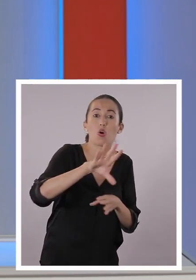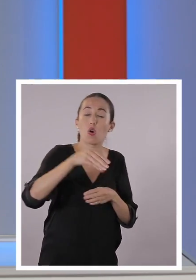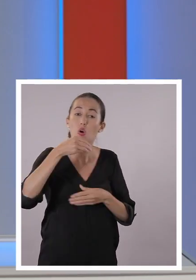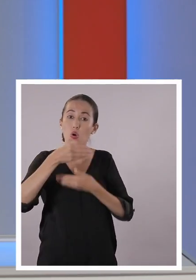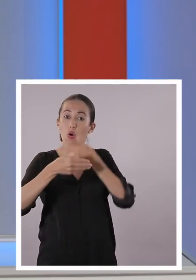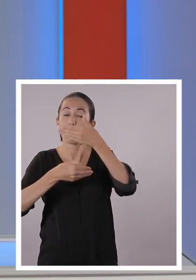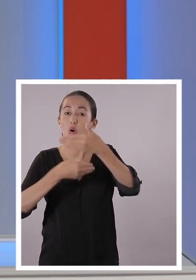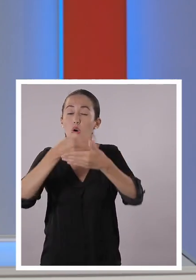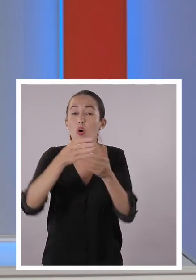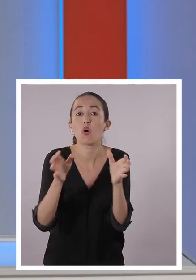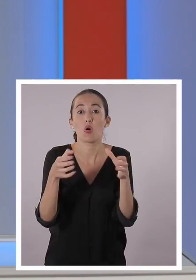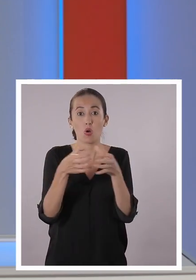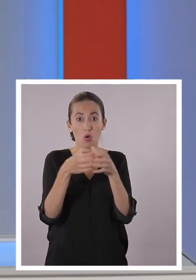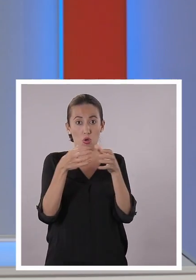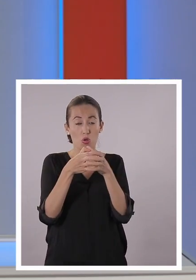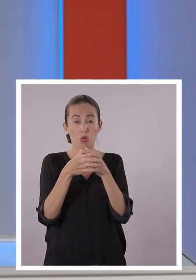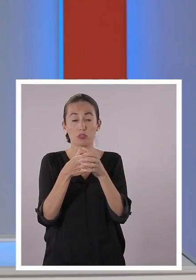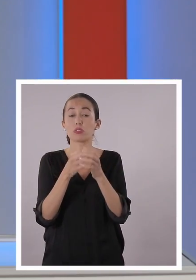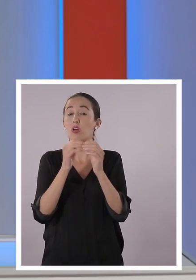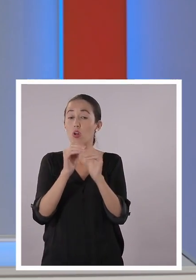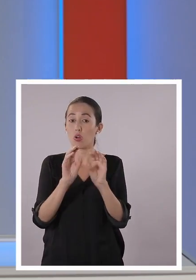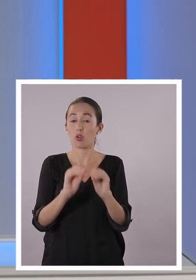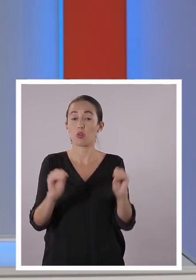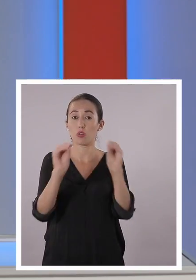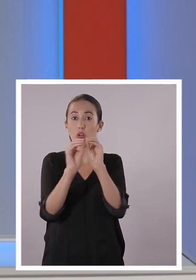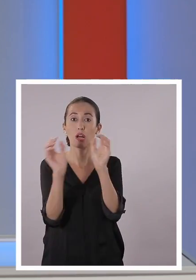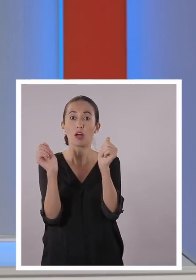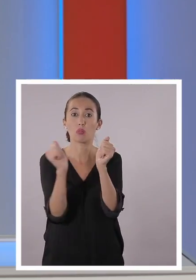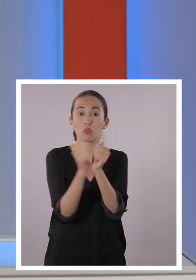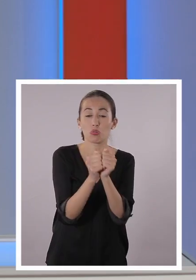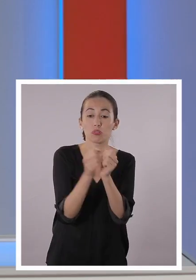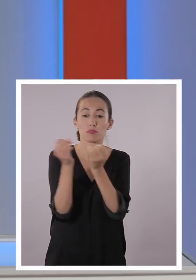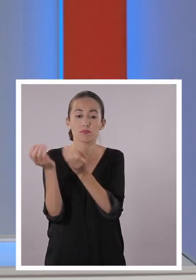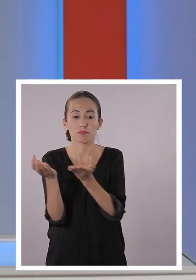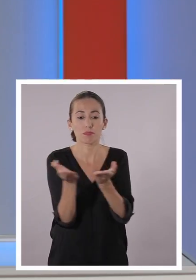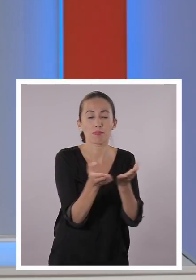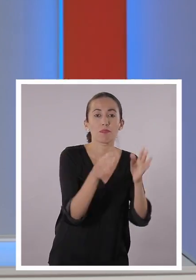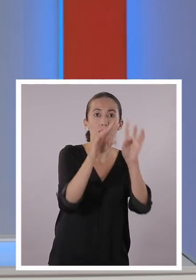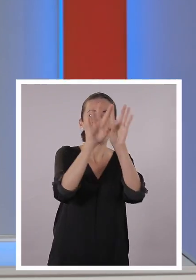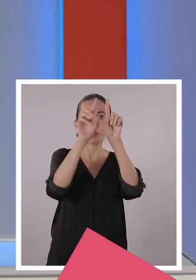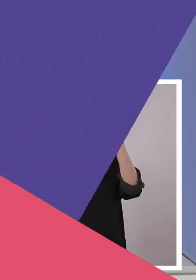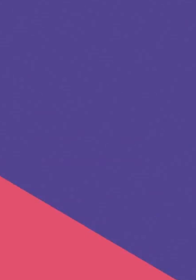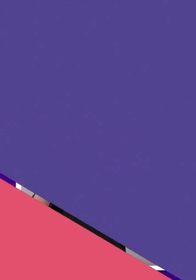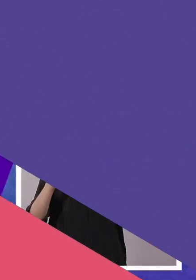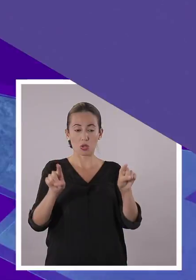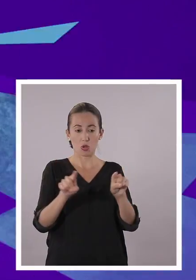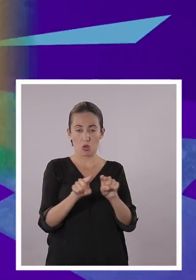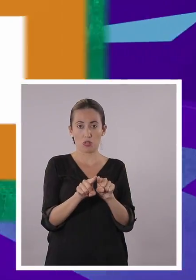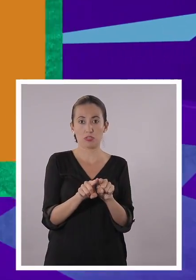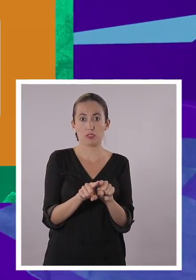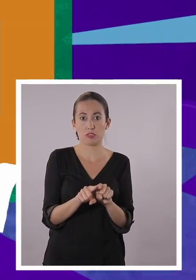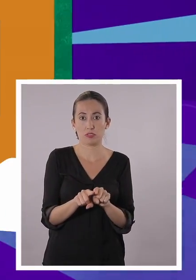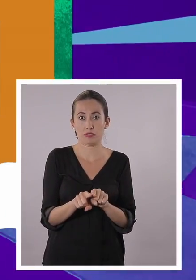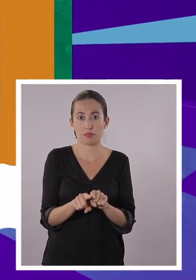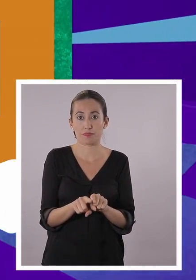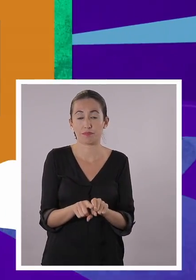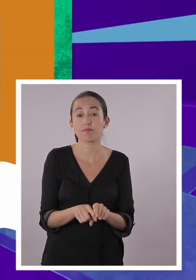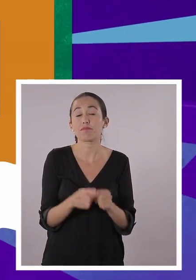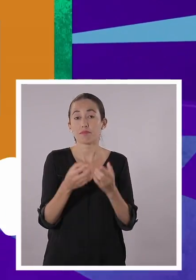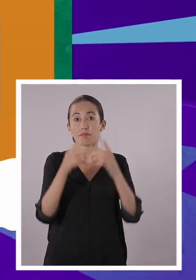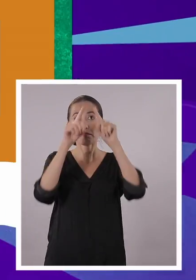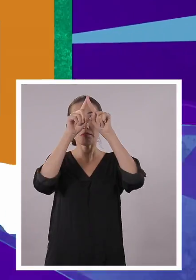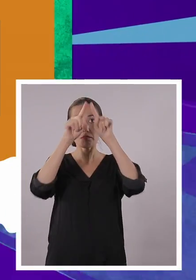Y cuando yo tengo ya un conjunto de líneas o de curvas que están unidas y cerradas, se forman figuras planas o de dos